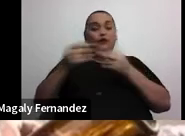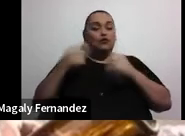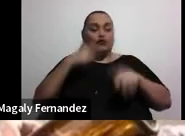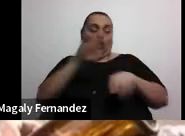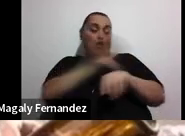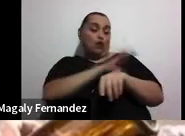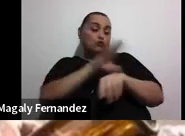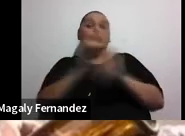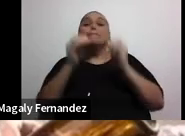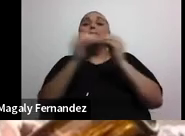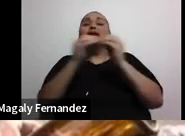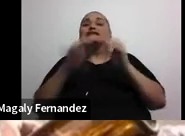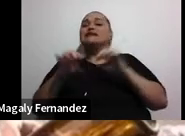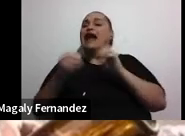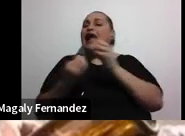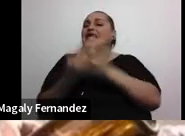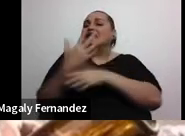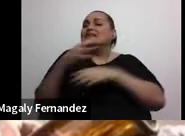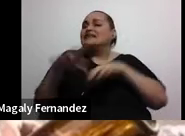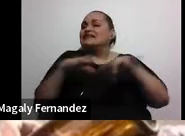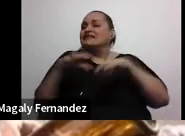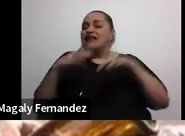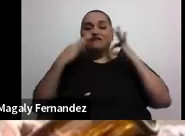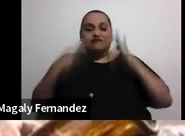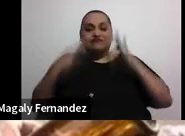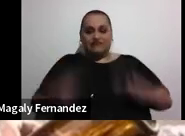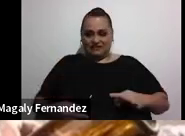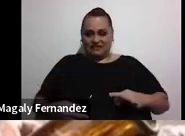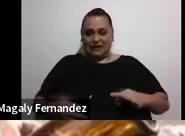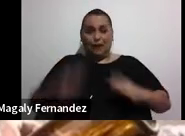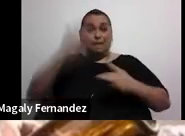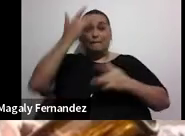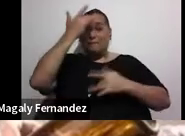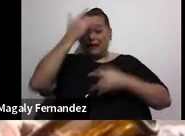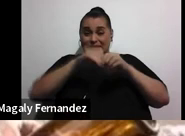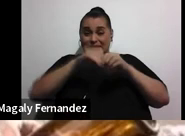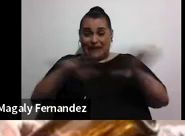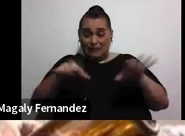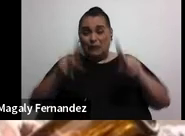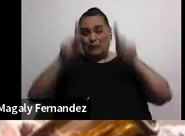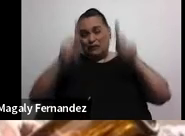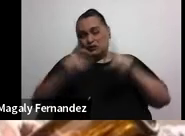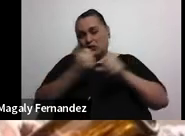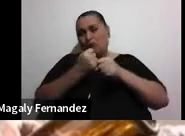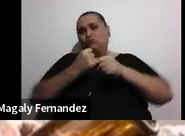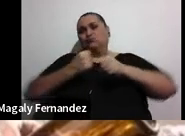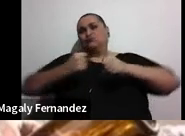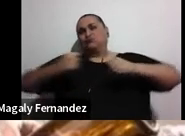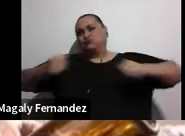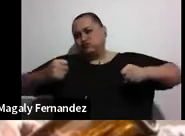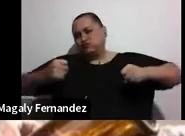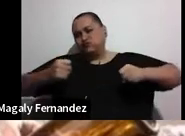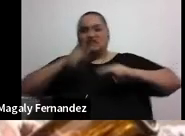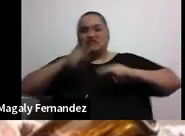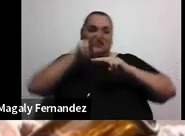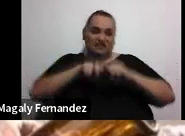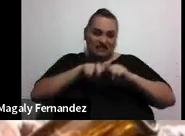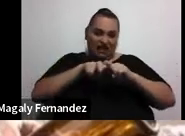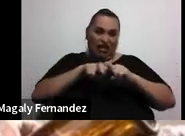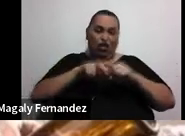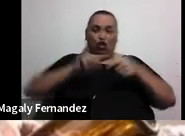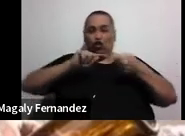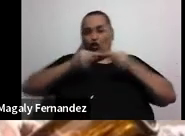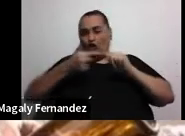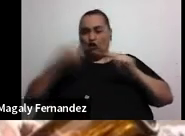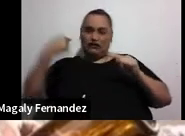actividad física. Tristemente, en la pandemia, mucha gente sube peso, se volvió más sedentaria. A mí, como les digo, me dio dolores musculares.